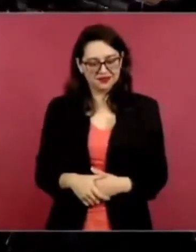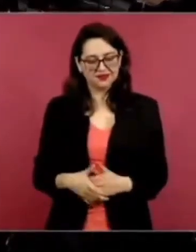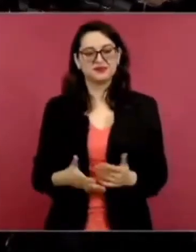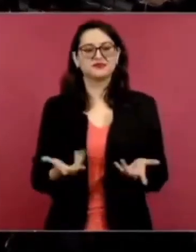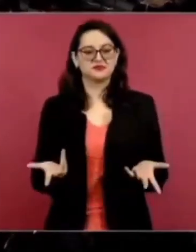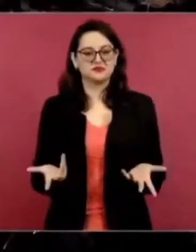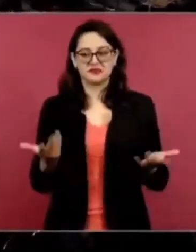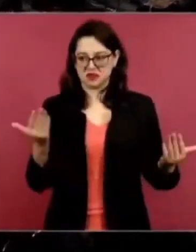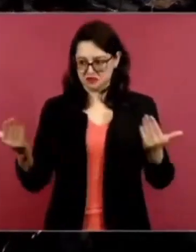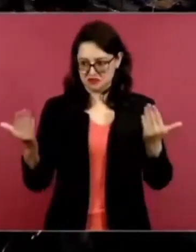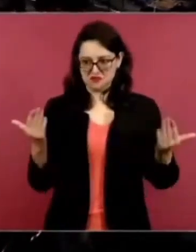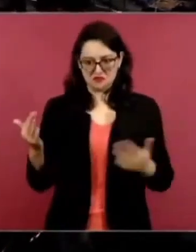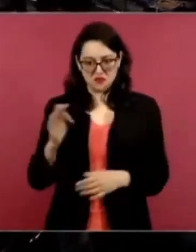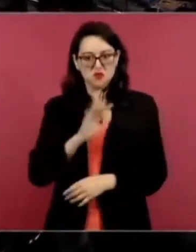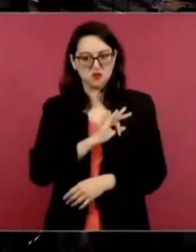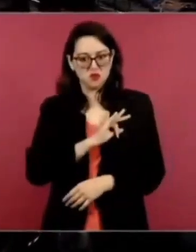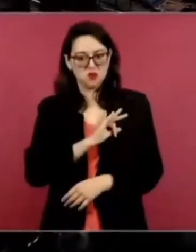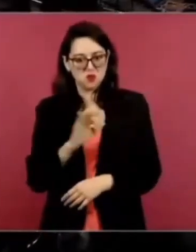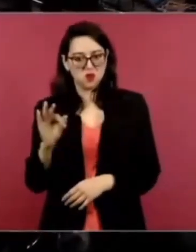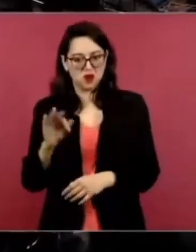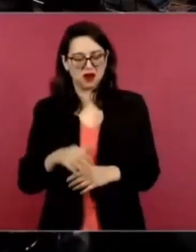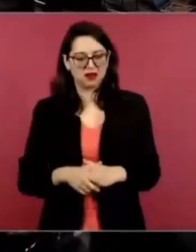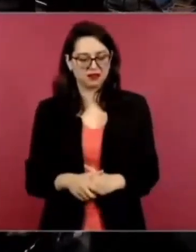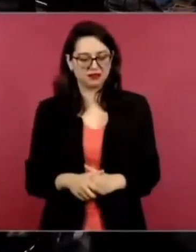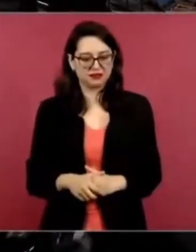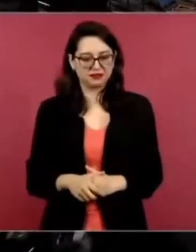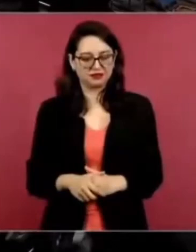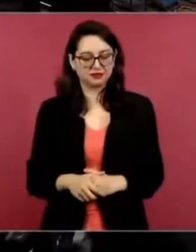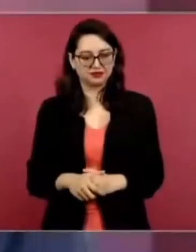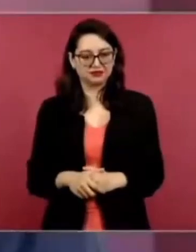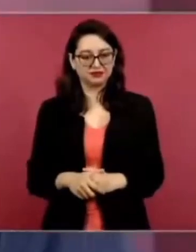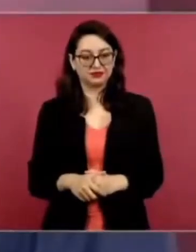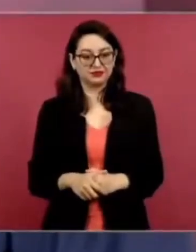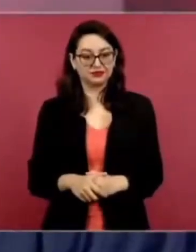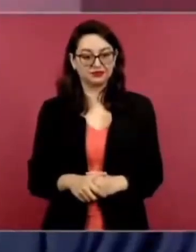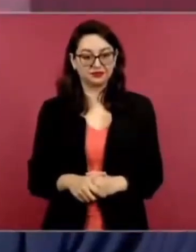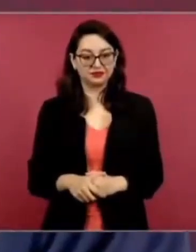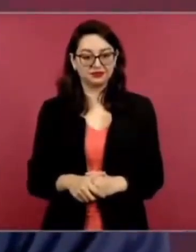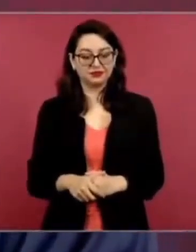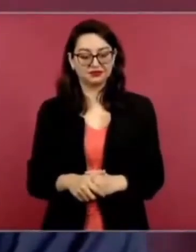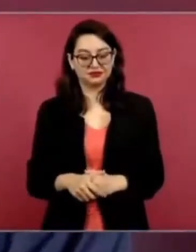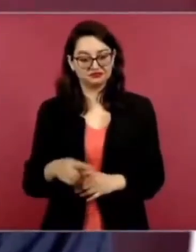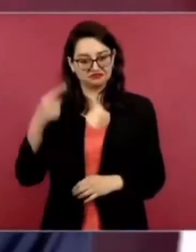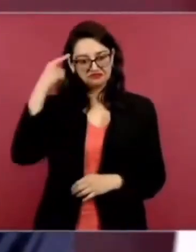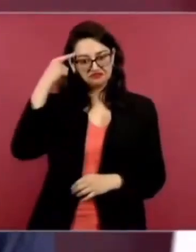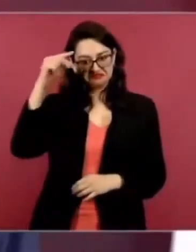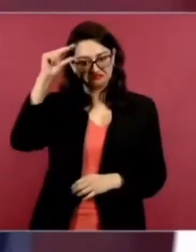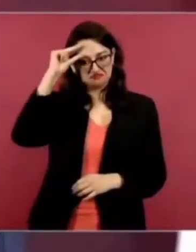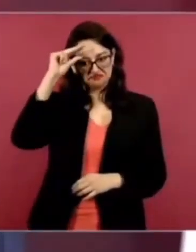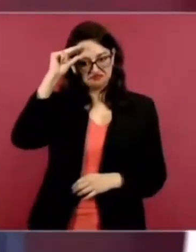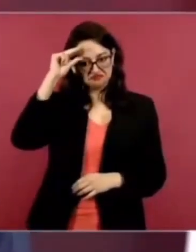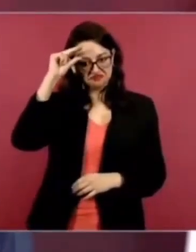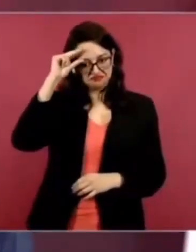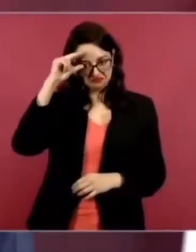Con mucha inteligencia